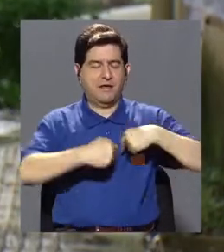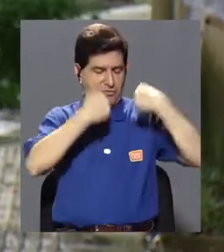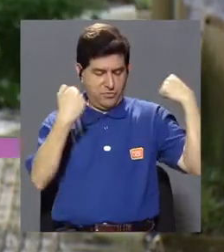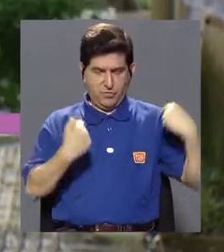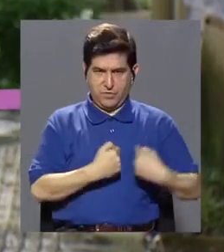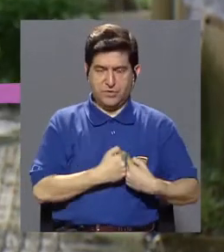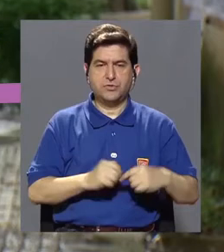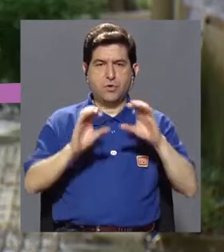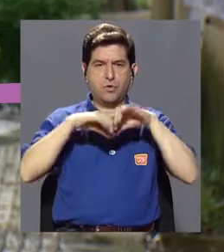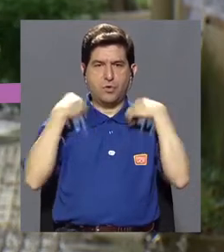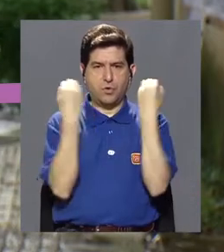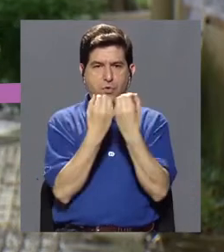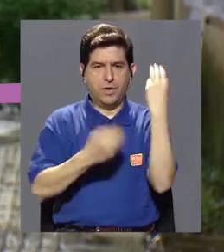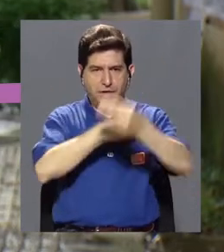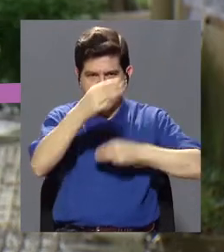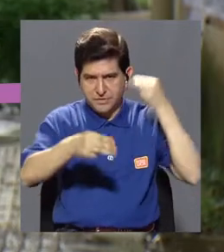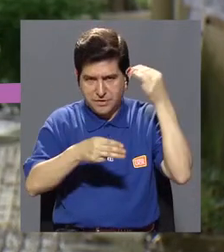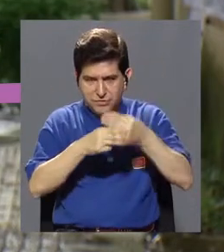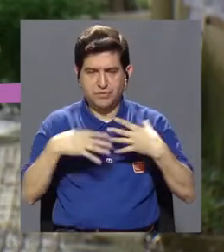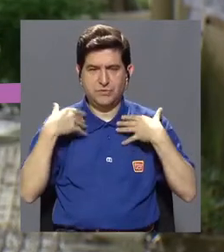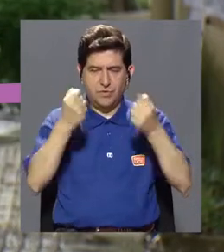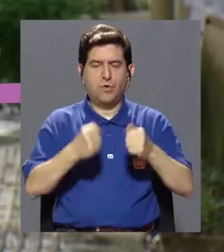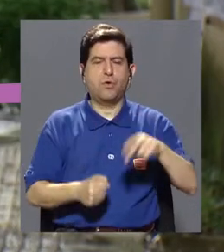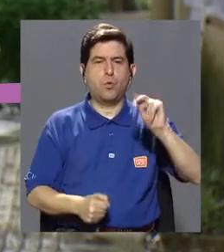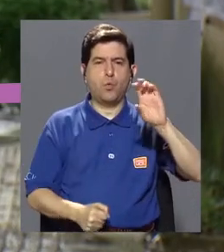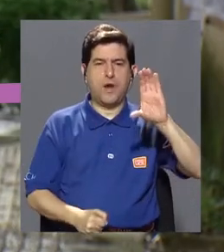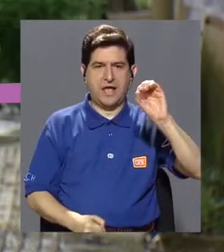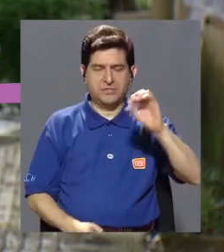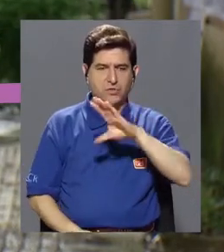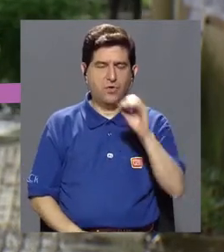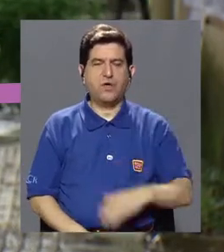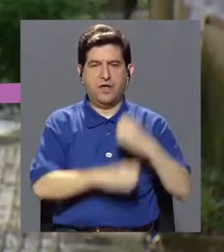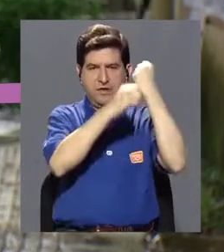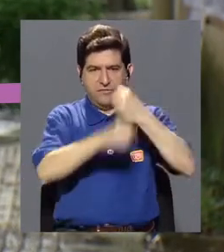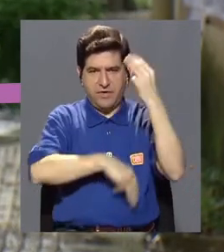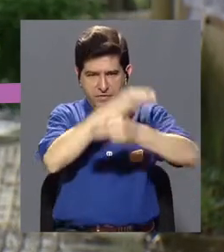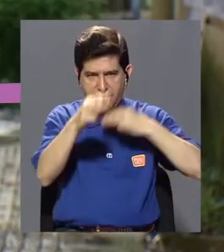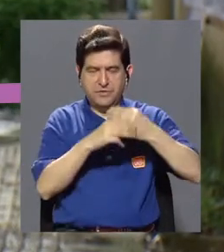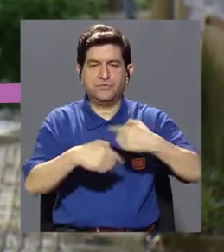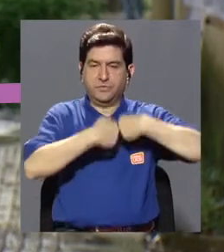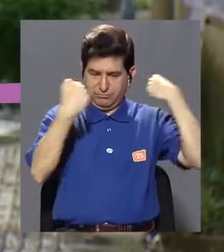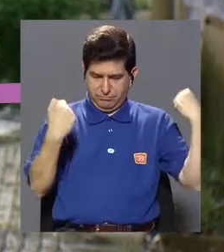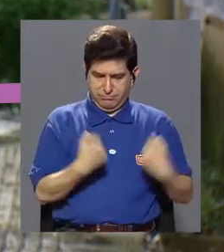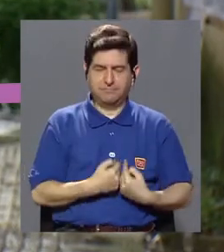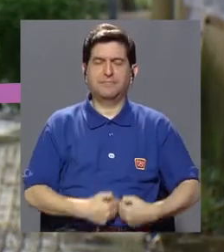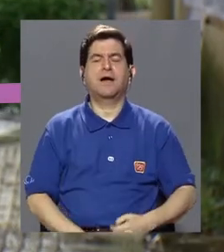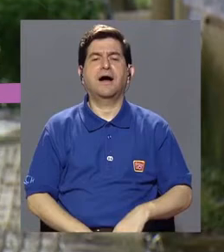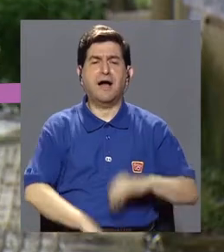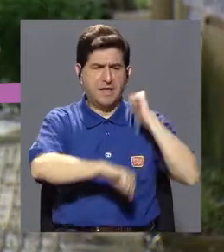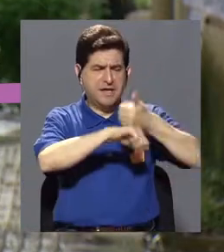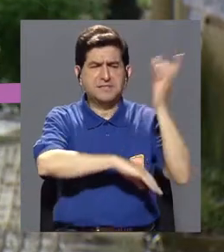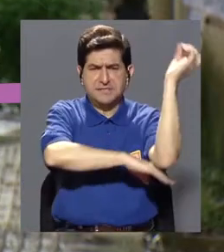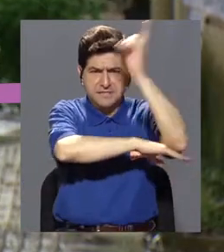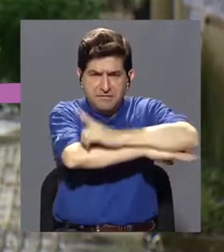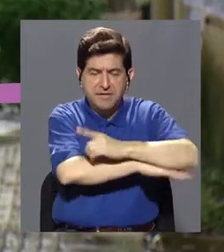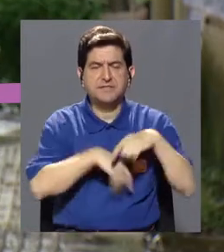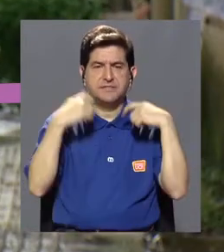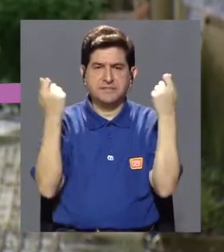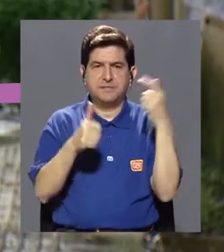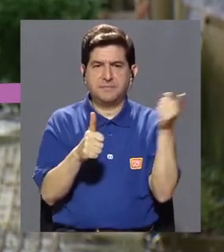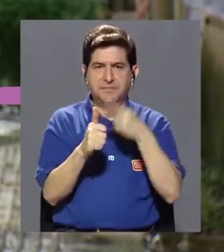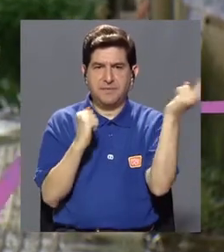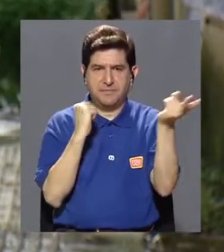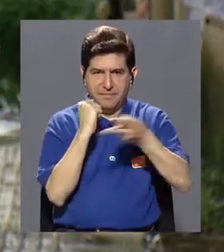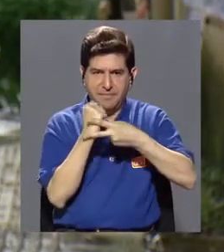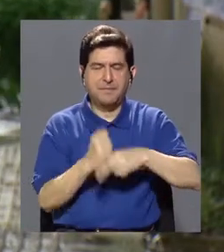Corazón. La Organización Mundial de la Salud, la UNESCO y de la Federación Mundial del Corazón designó esta fecha y se celebró